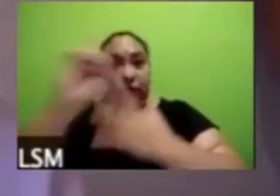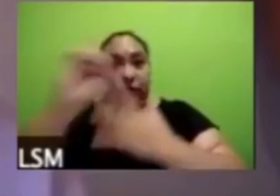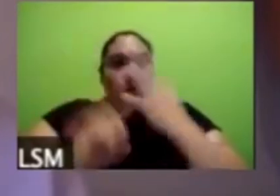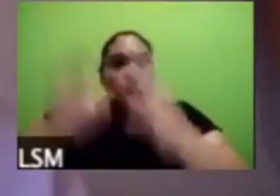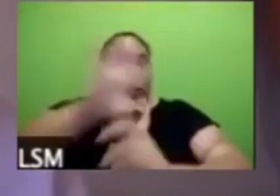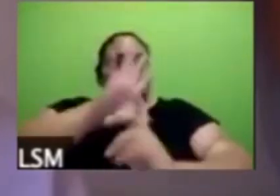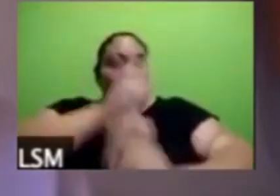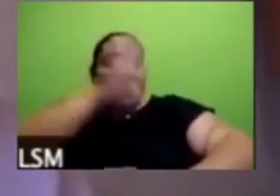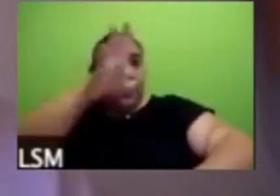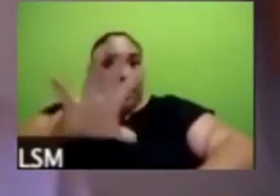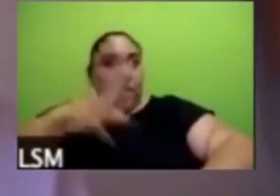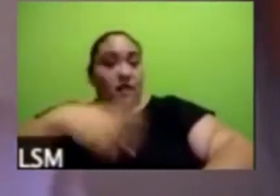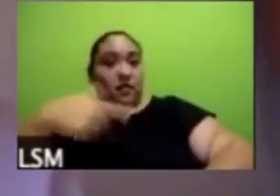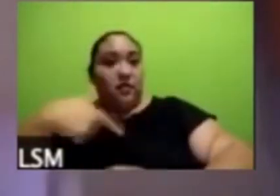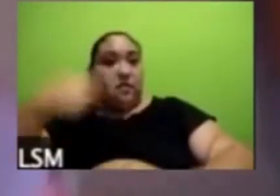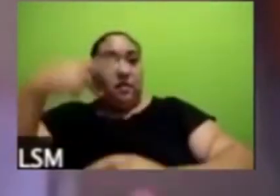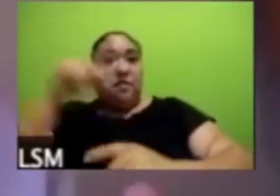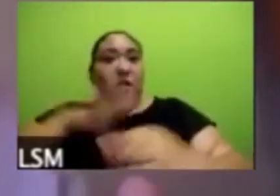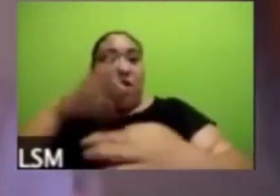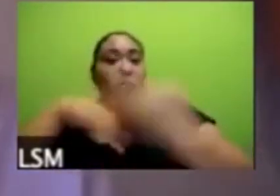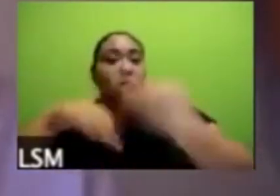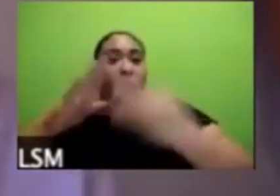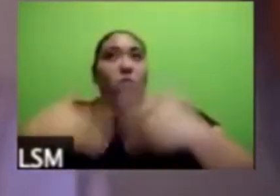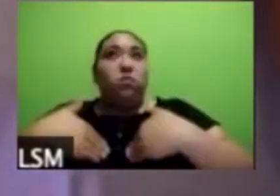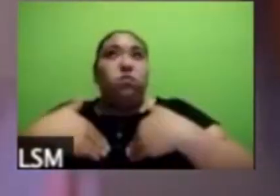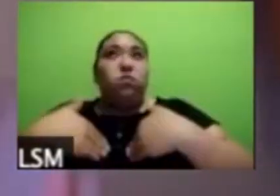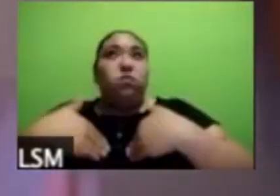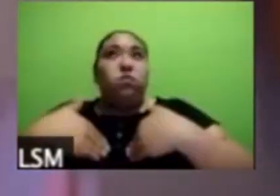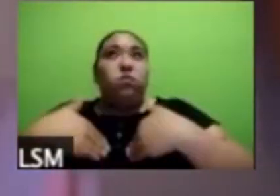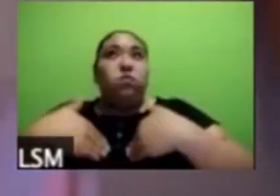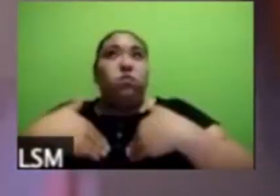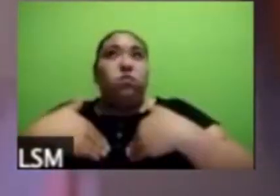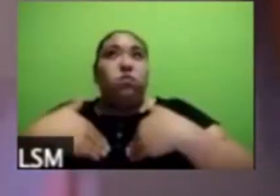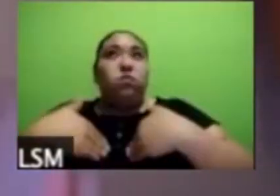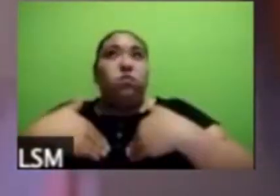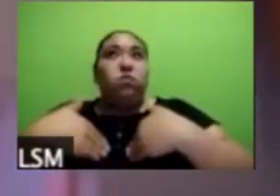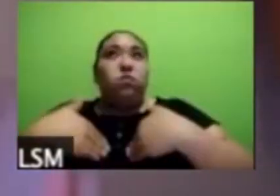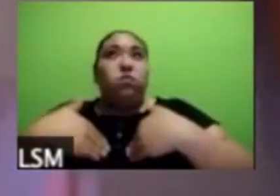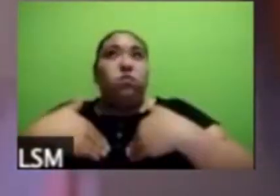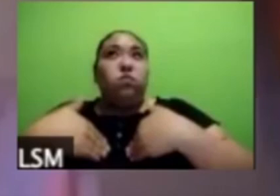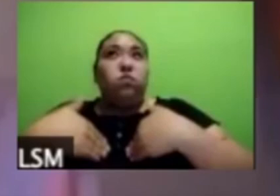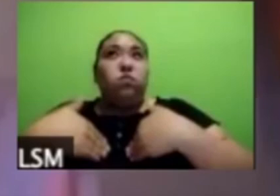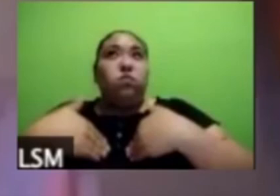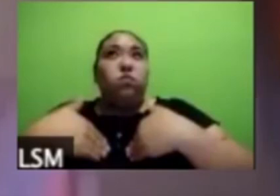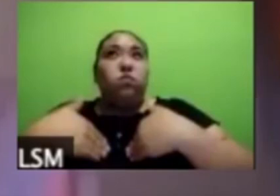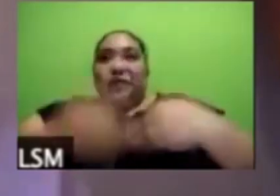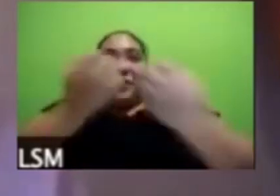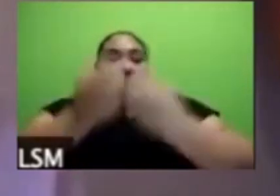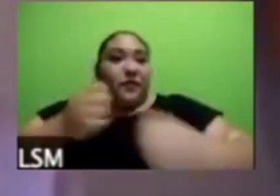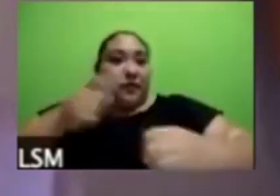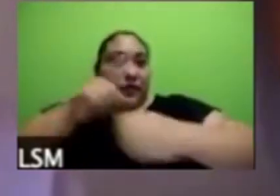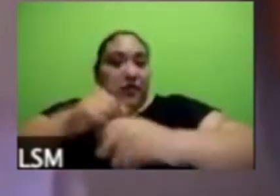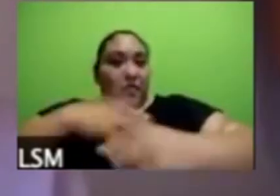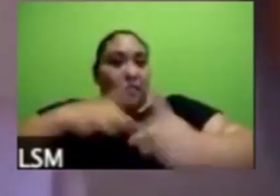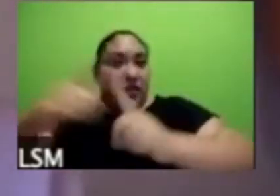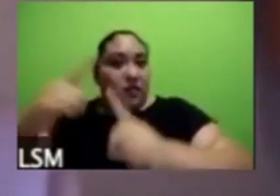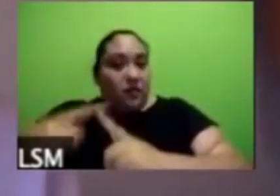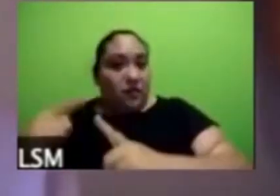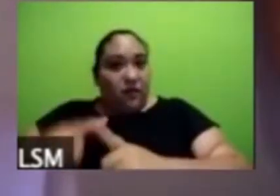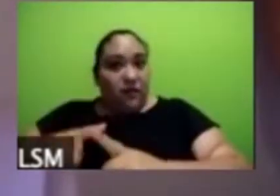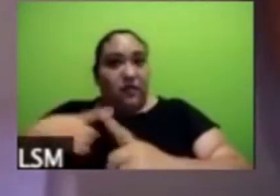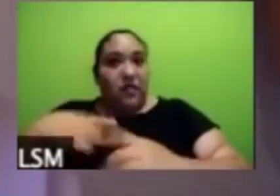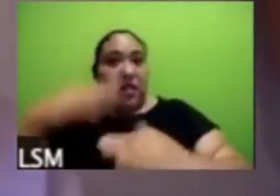es diferenciado pues aunque tengamos estas estas cuestiones de desigualdad